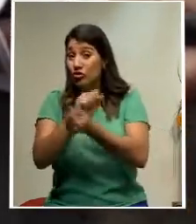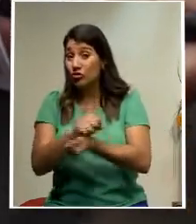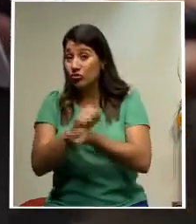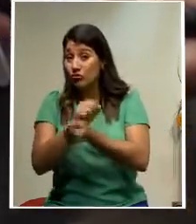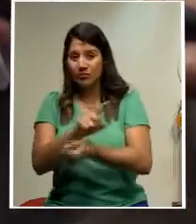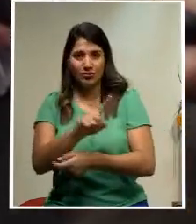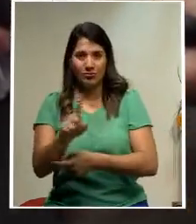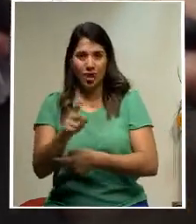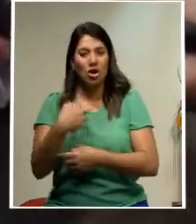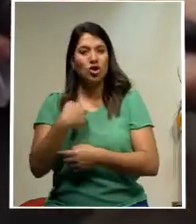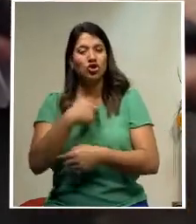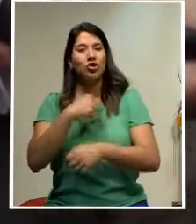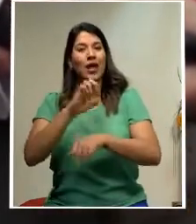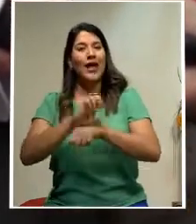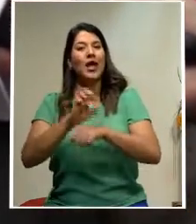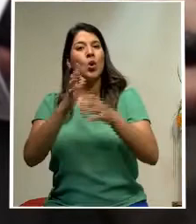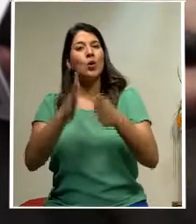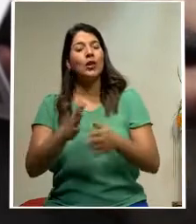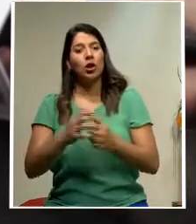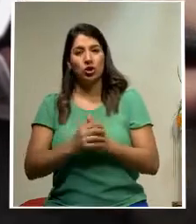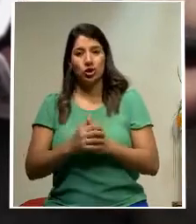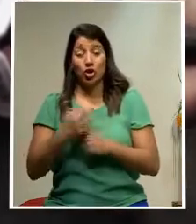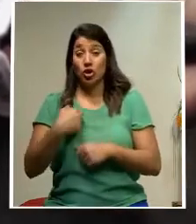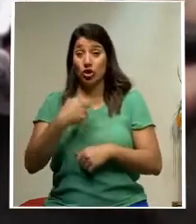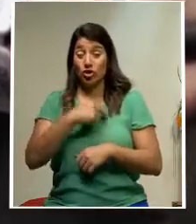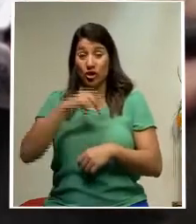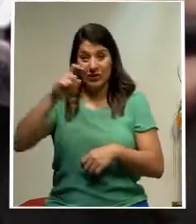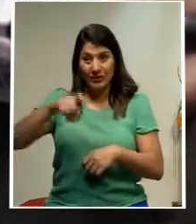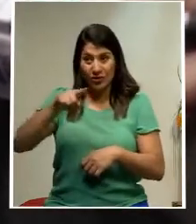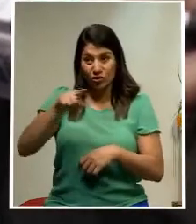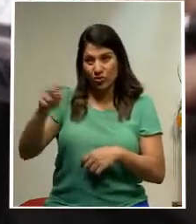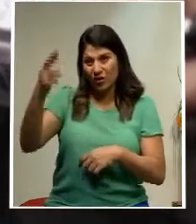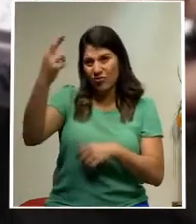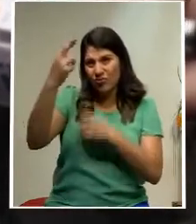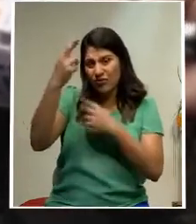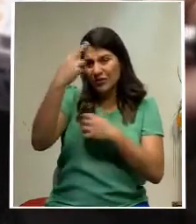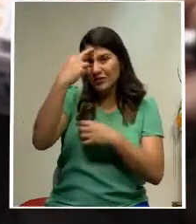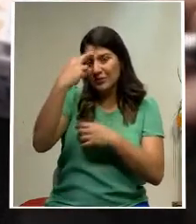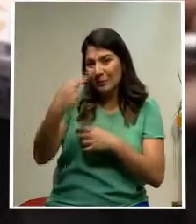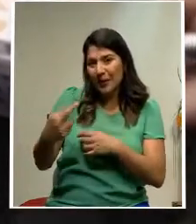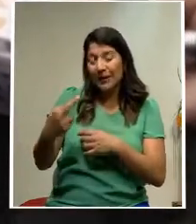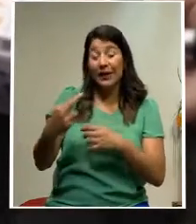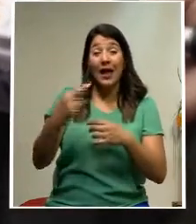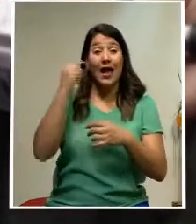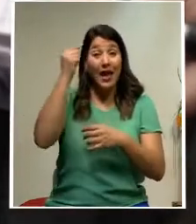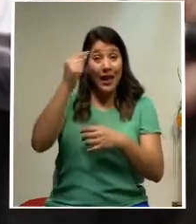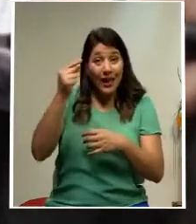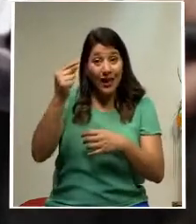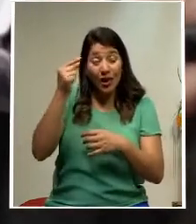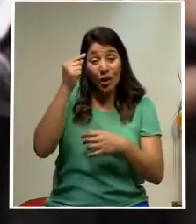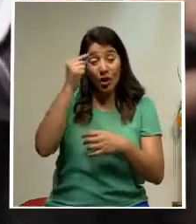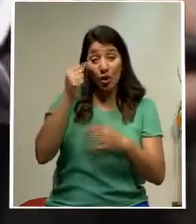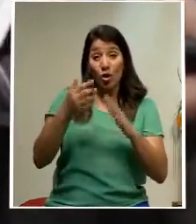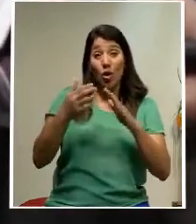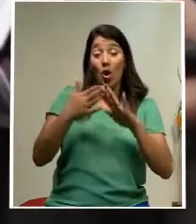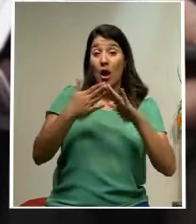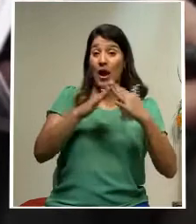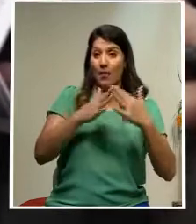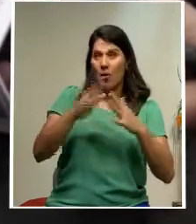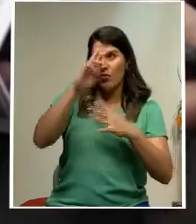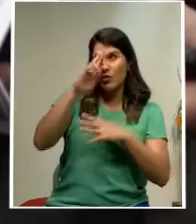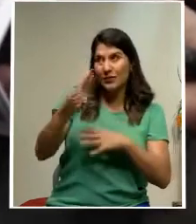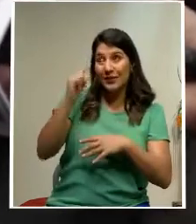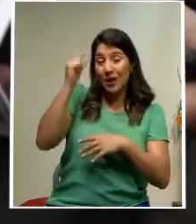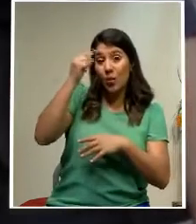somos ecuatorianos, aquí necesitamos respeto del gobierno, el pueblo, respetaremos cuando hagan